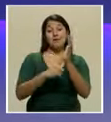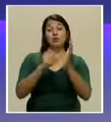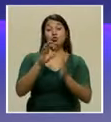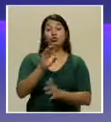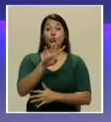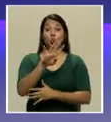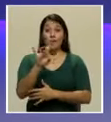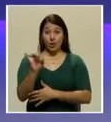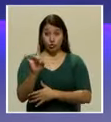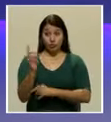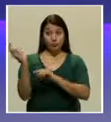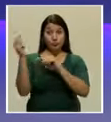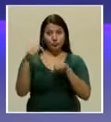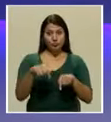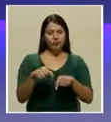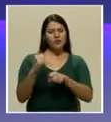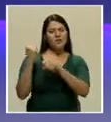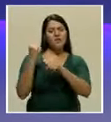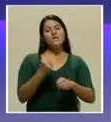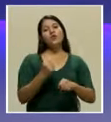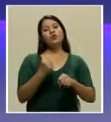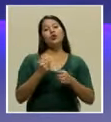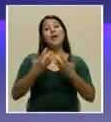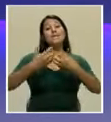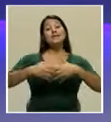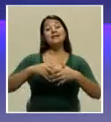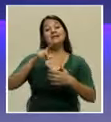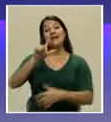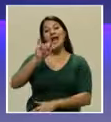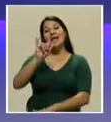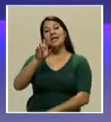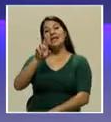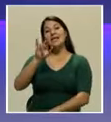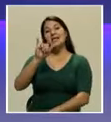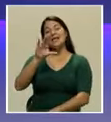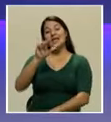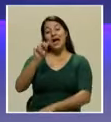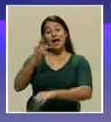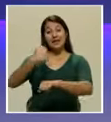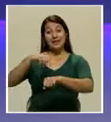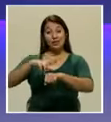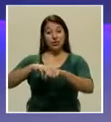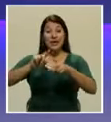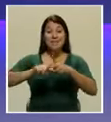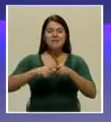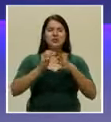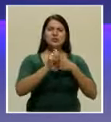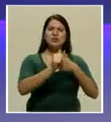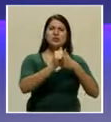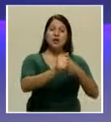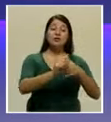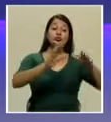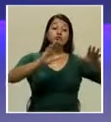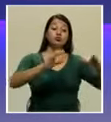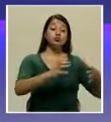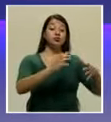Fundó la Compañía Lírica Nacional y comenzó a dirigir la Orquesta Sinfónica Nacional.